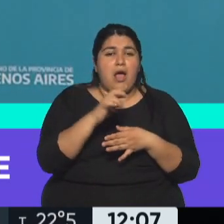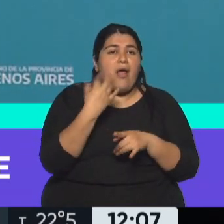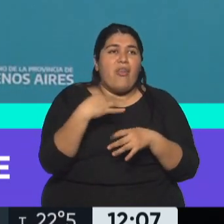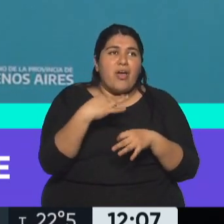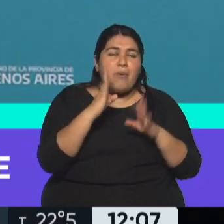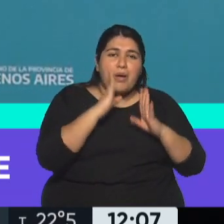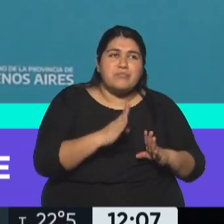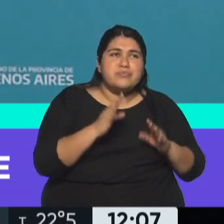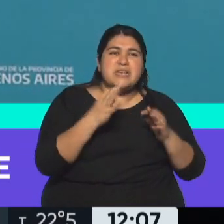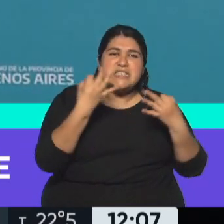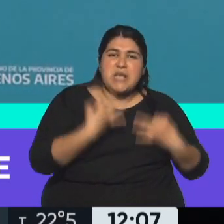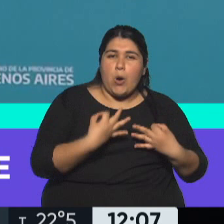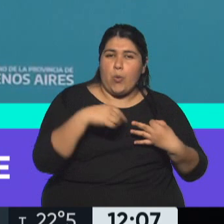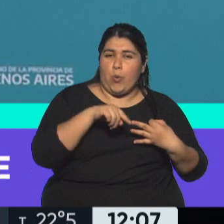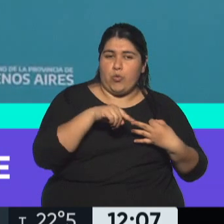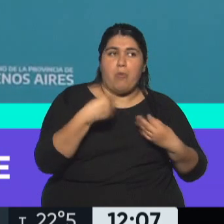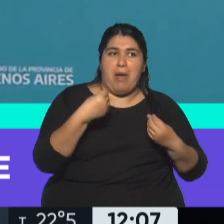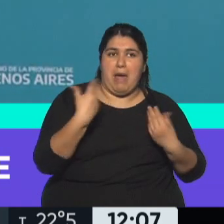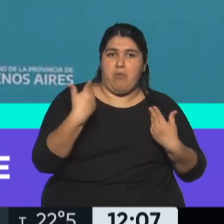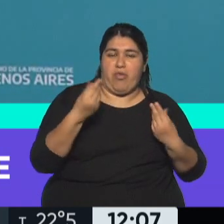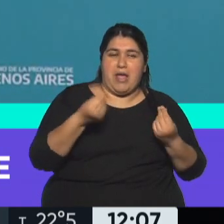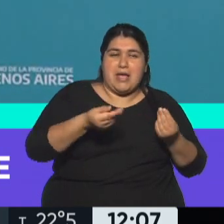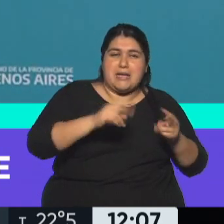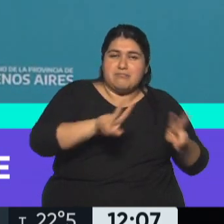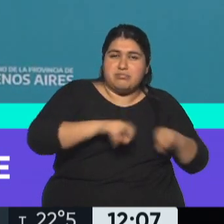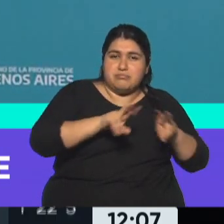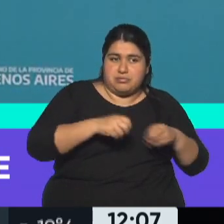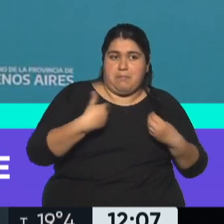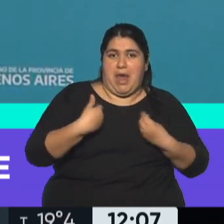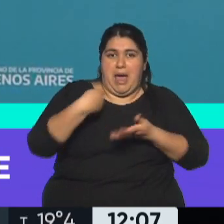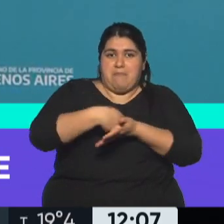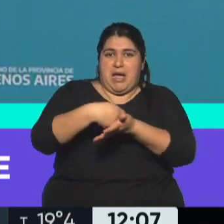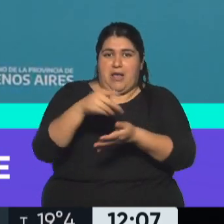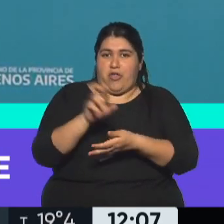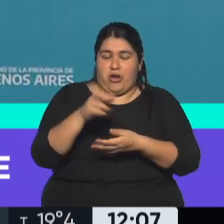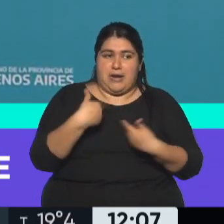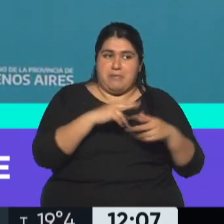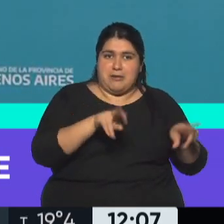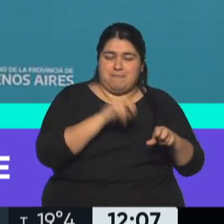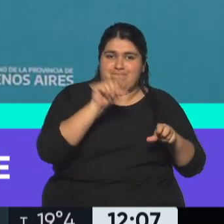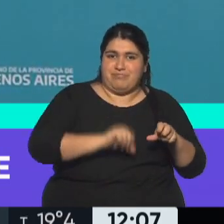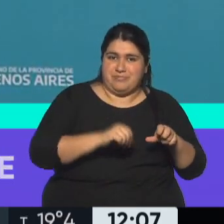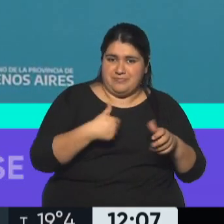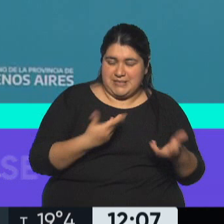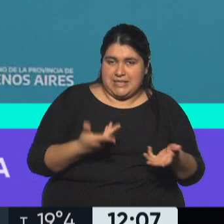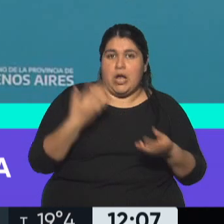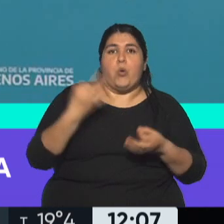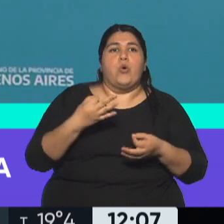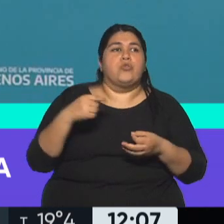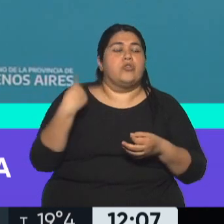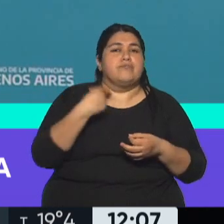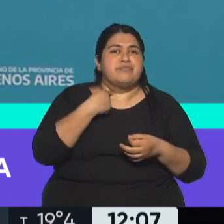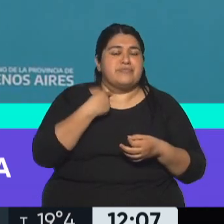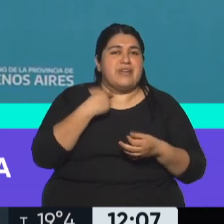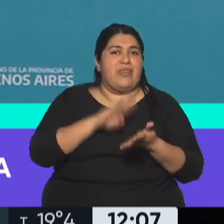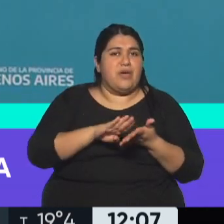es que se aplique en algo que permita pagar más en dólares, nada, nada de eso. Nos quedó la deuda y fuera de